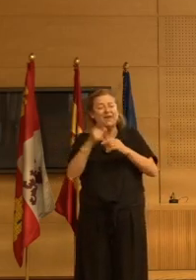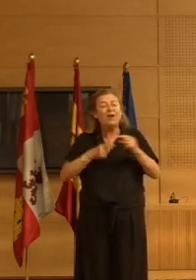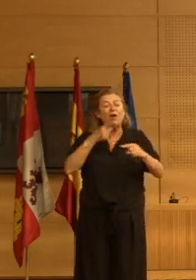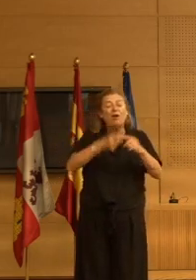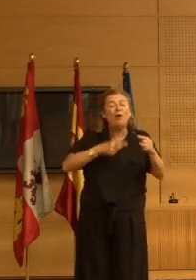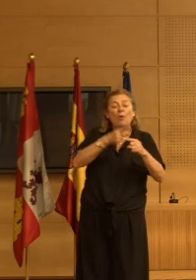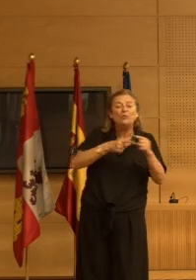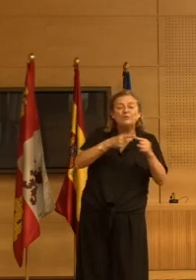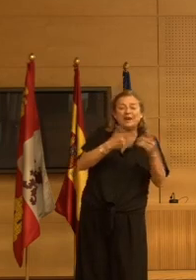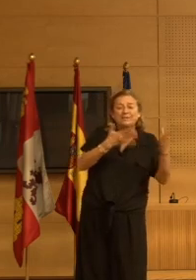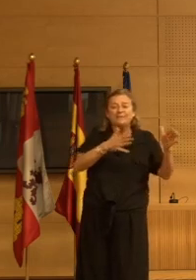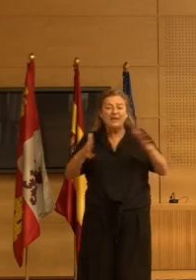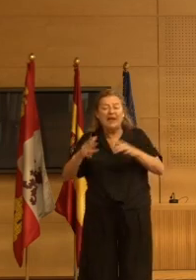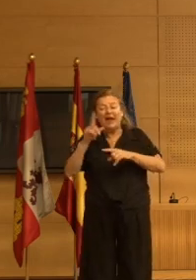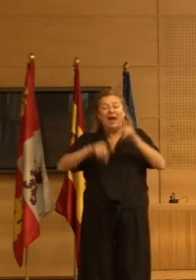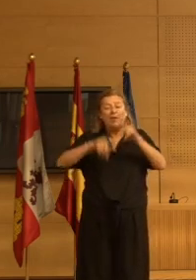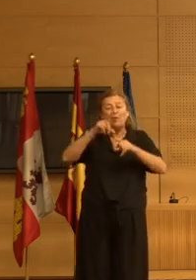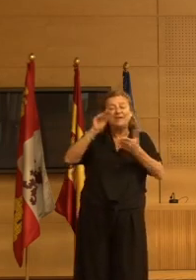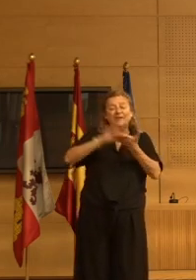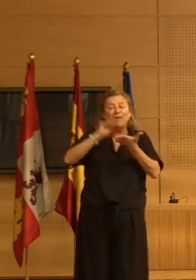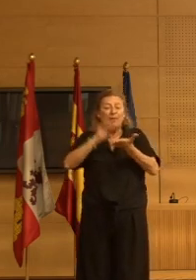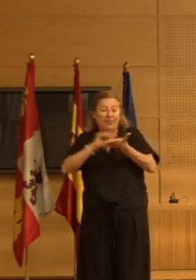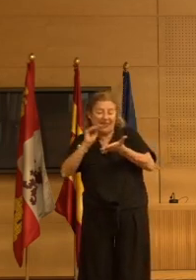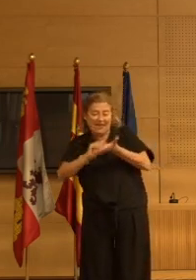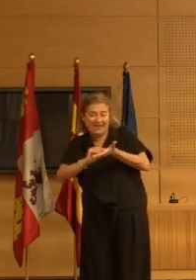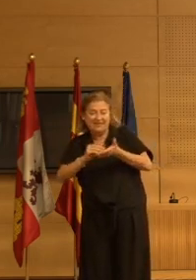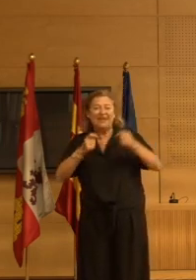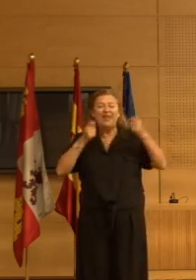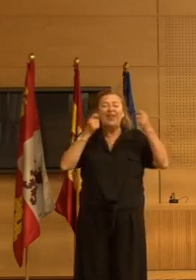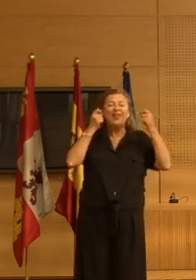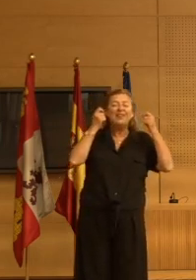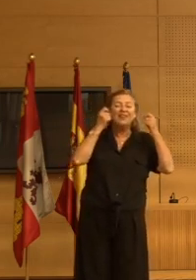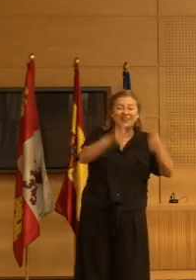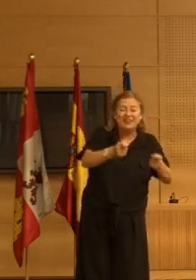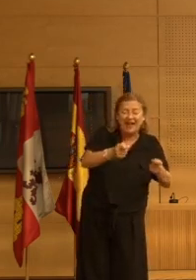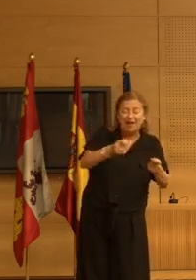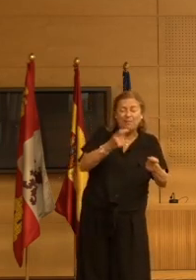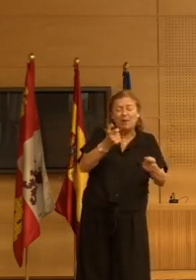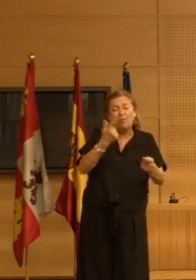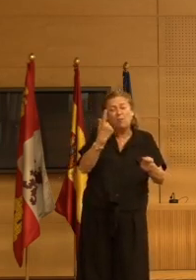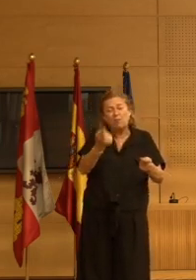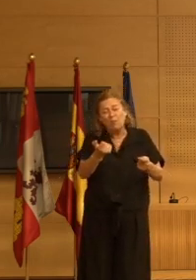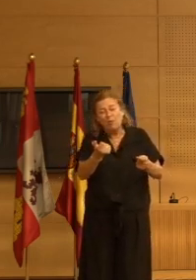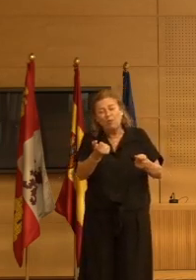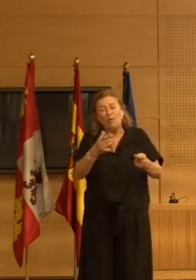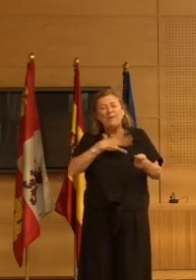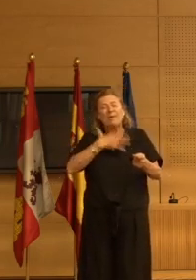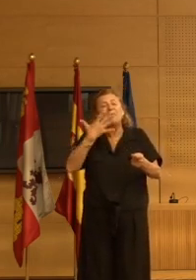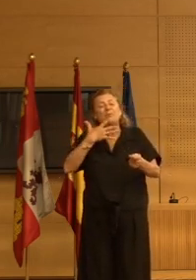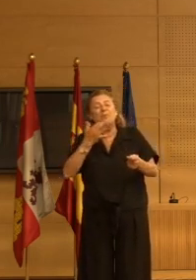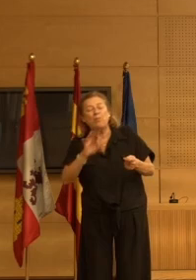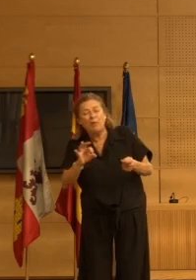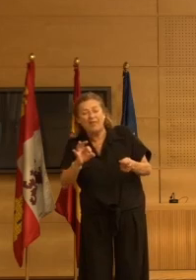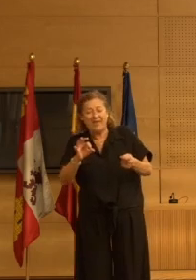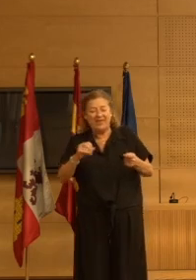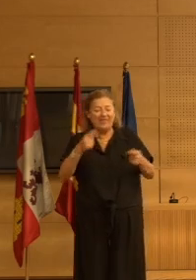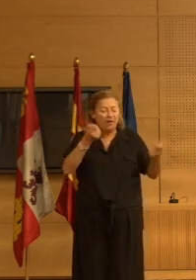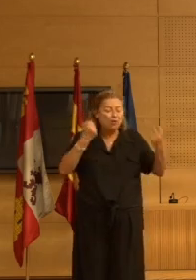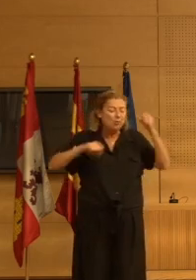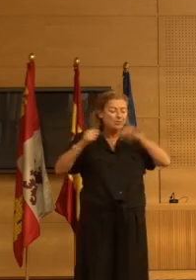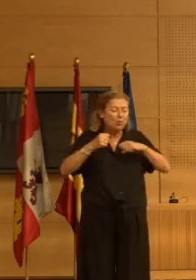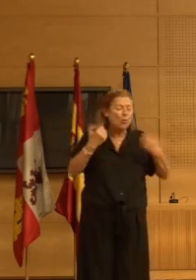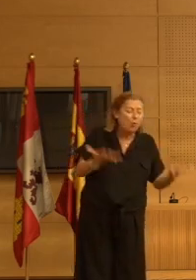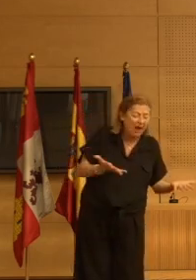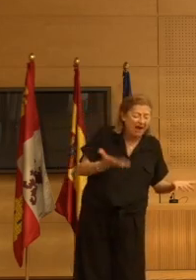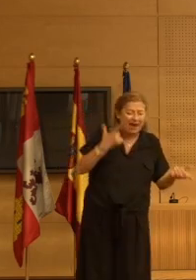aproximaciones tipo ABCs o sea ver los antecedentes las conductas y los consecuentes para ver un poco qué es lo que puede estar disparando esos comportamientos